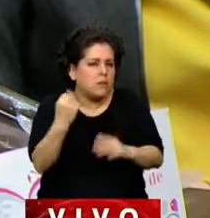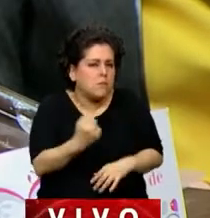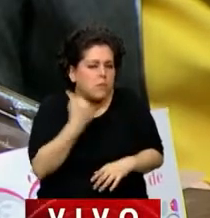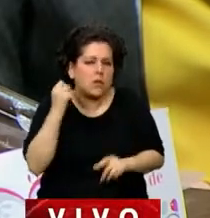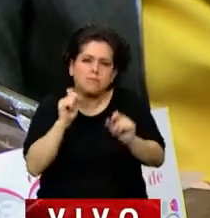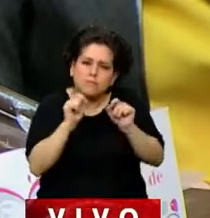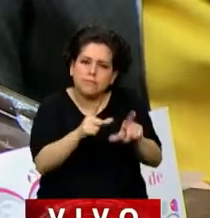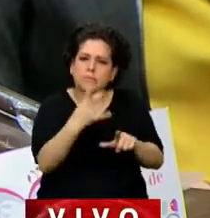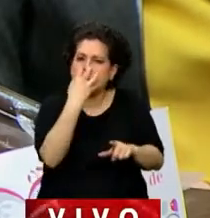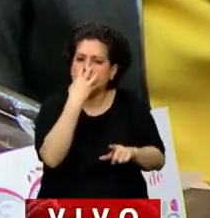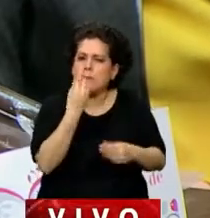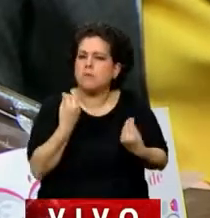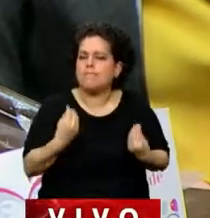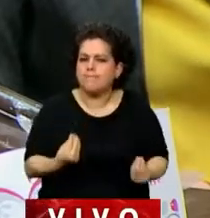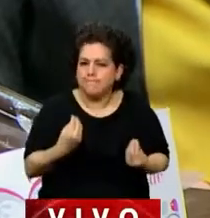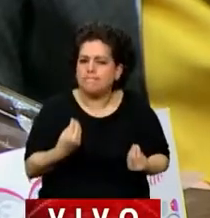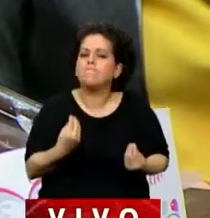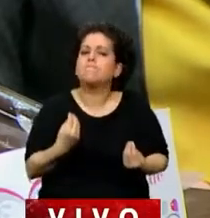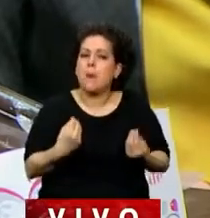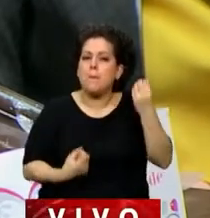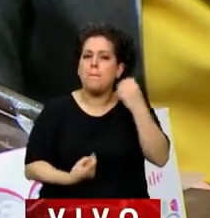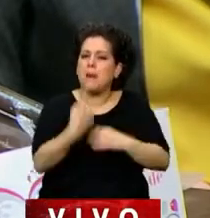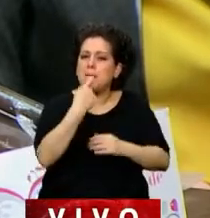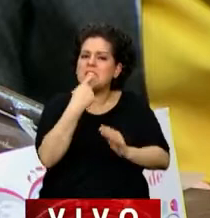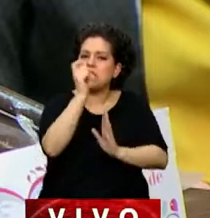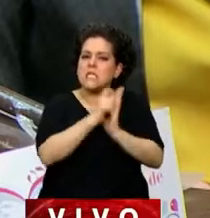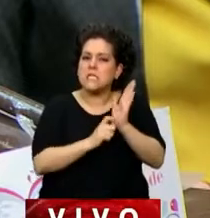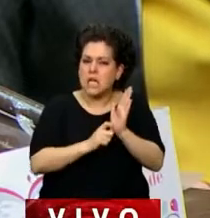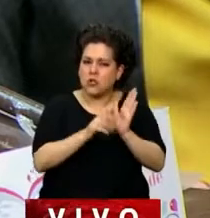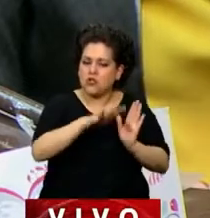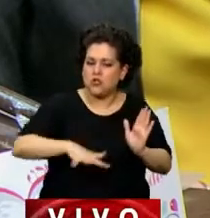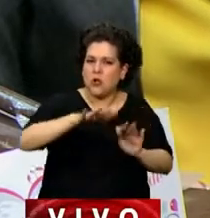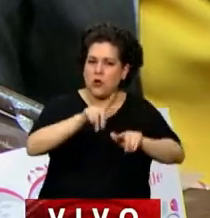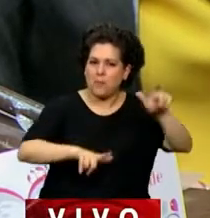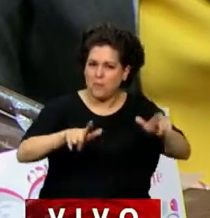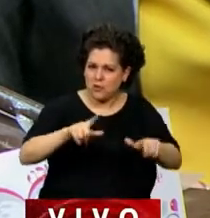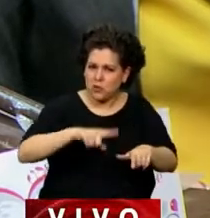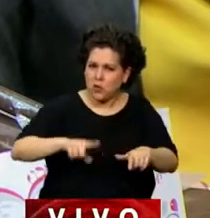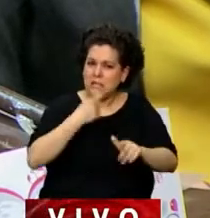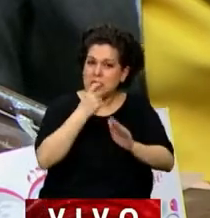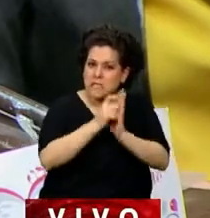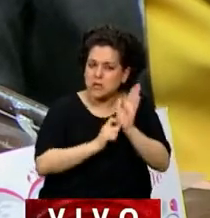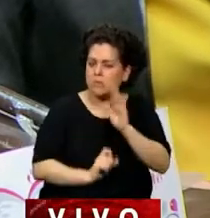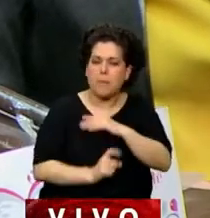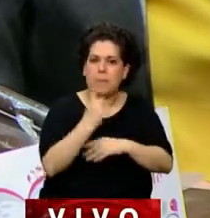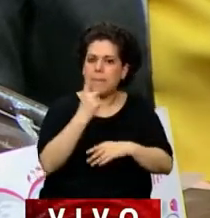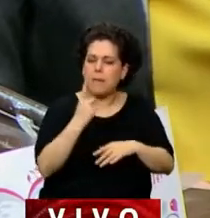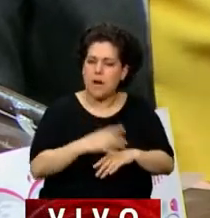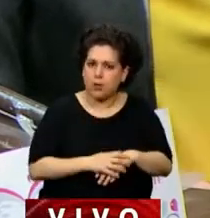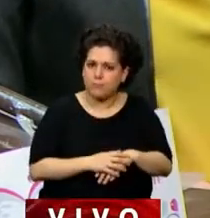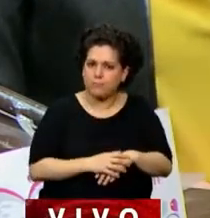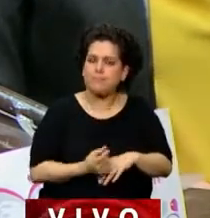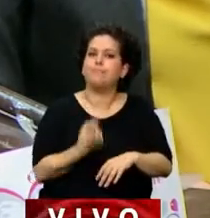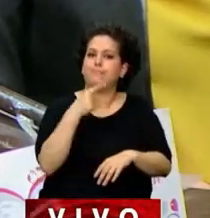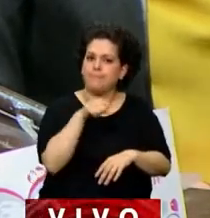realizar el primer censo en la Argentina, que era